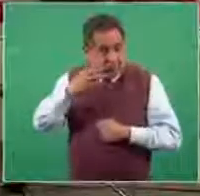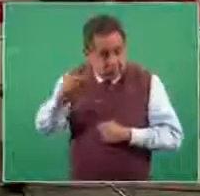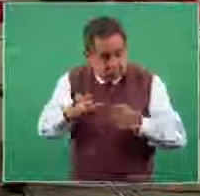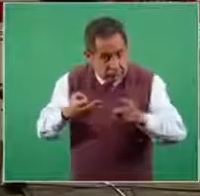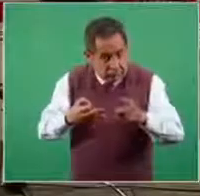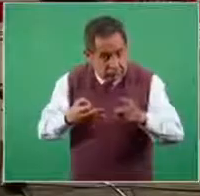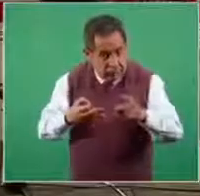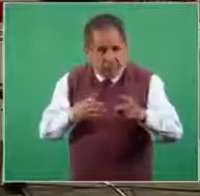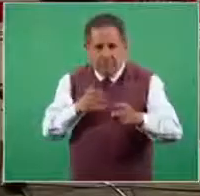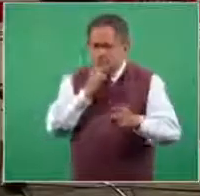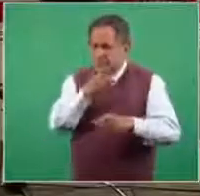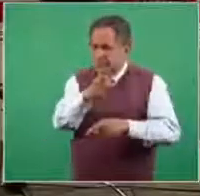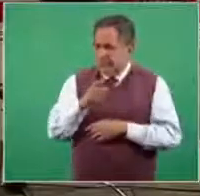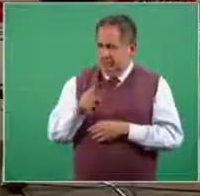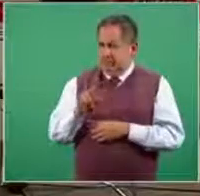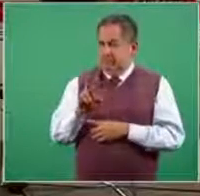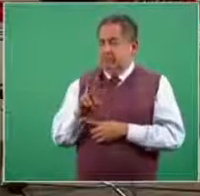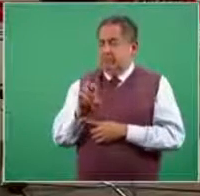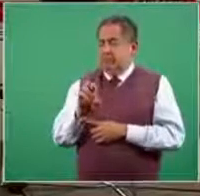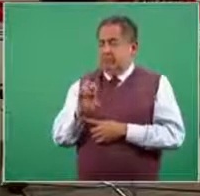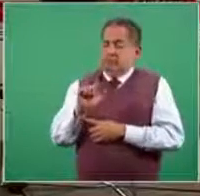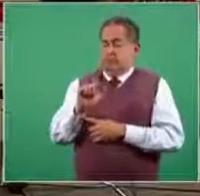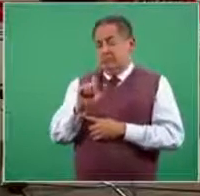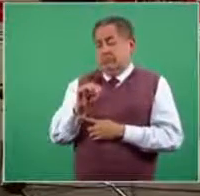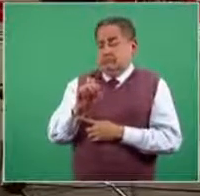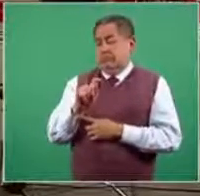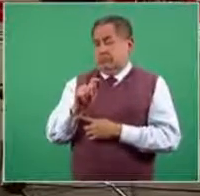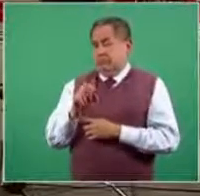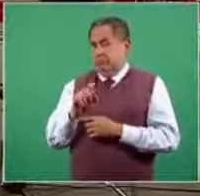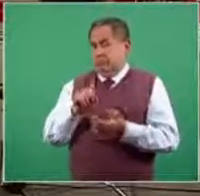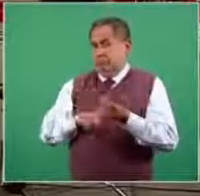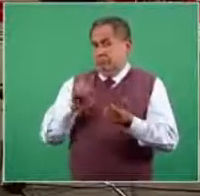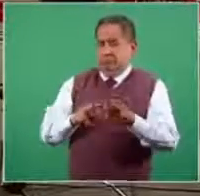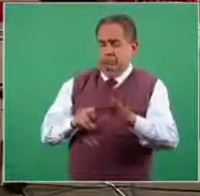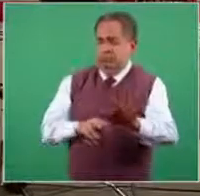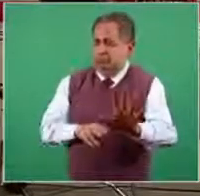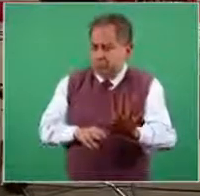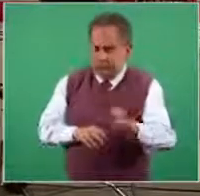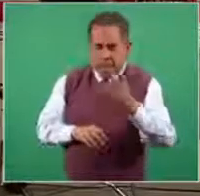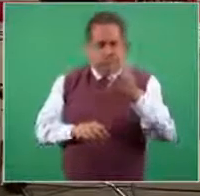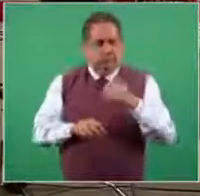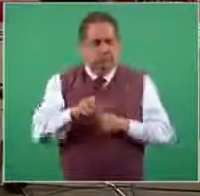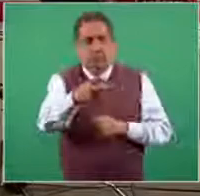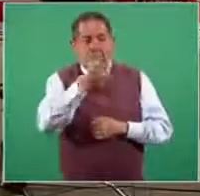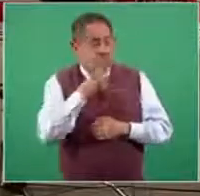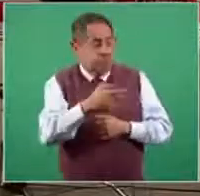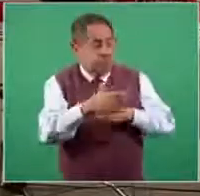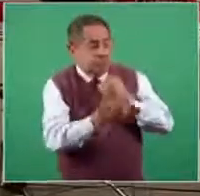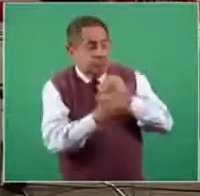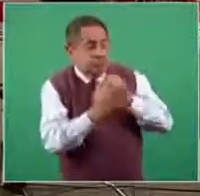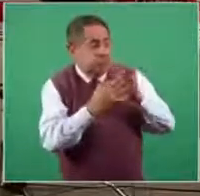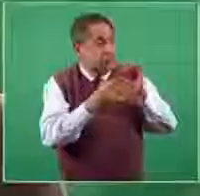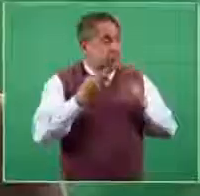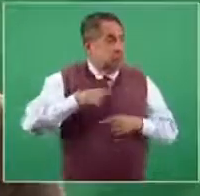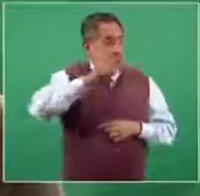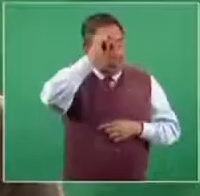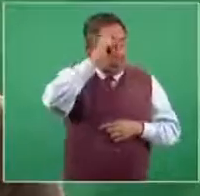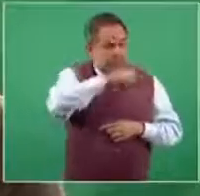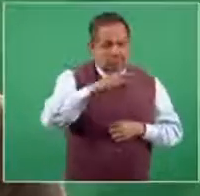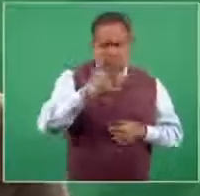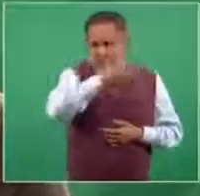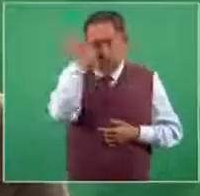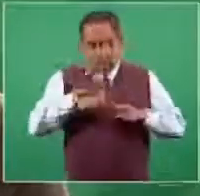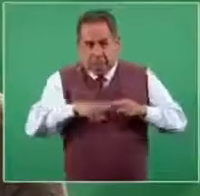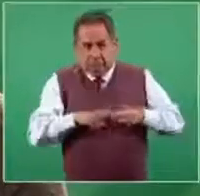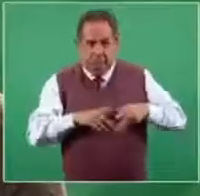La palabra realmente es un poco sobrante. Ahora, lo que dicen los intelectuales, no sé quiénes son, pero aunque no sean intelectuales, con mucho gusto lo